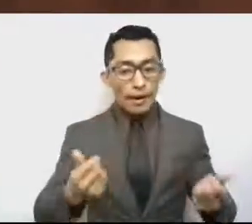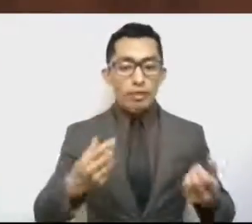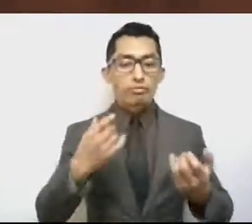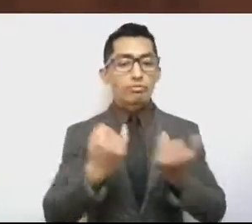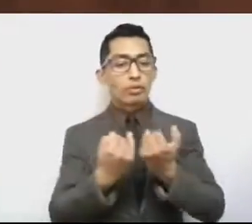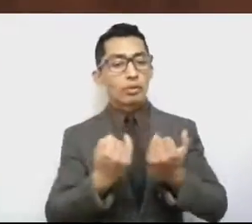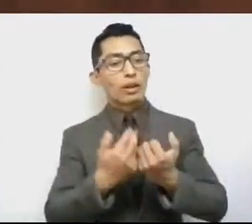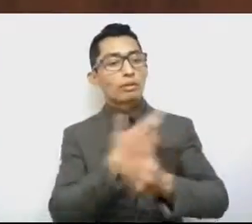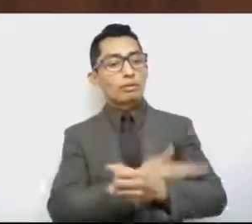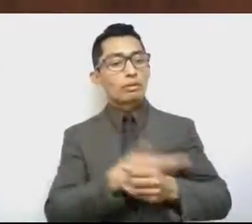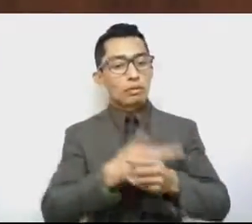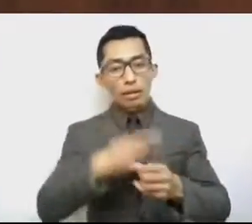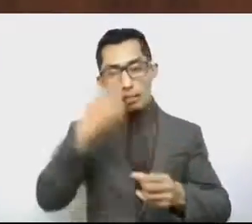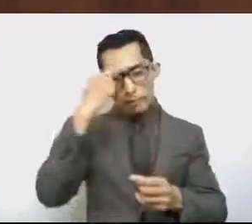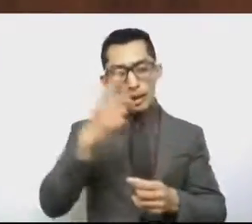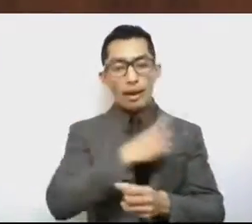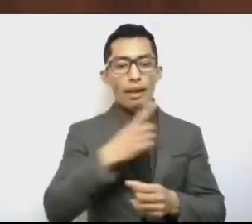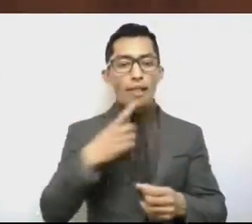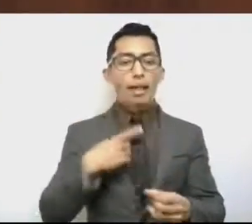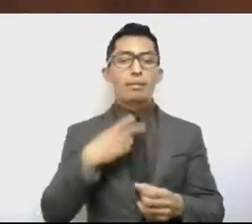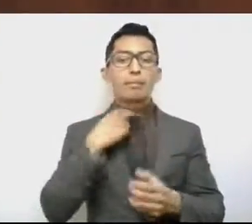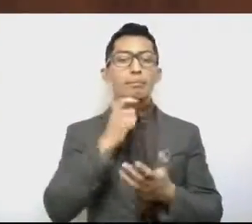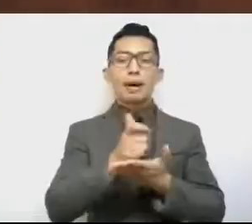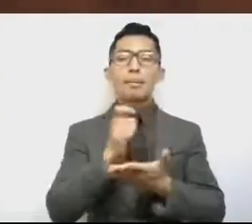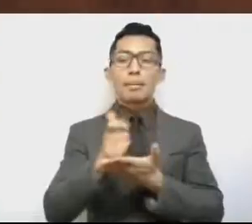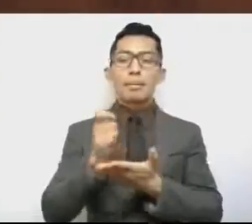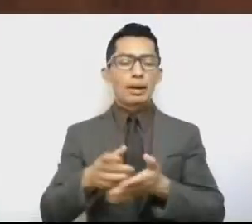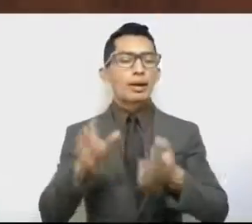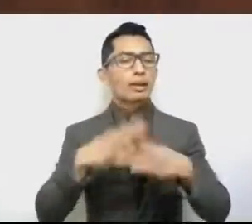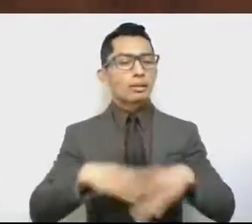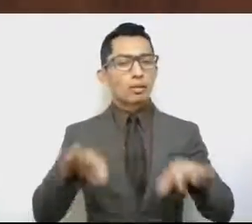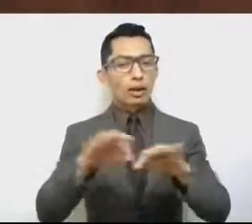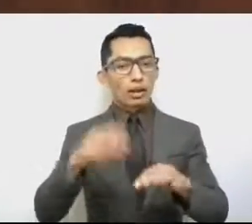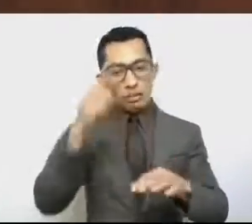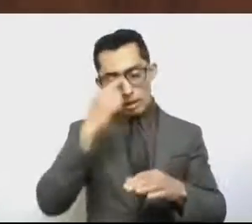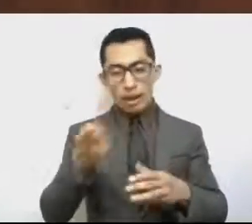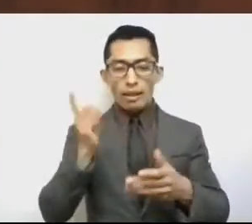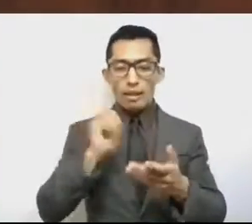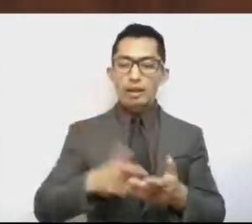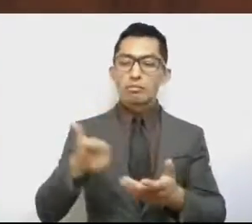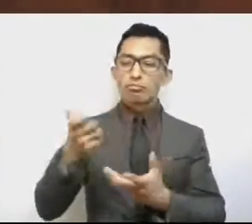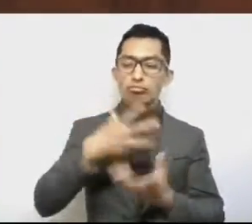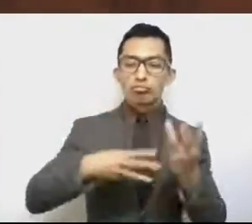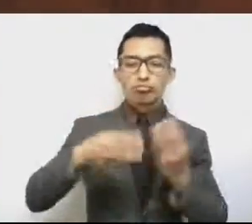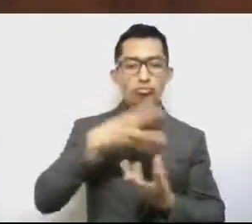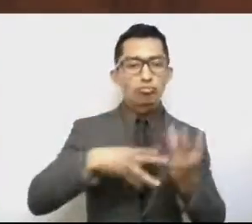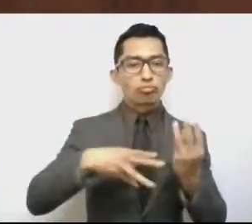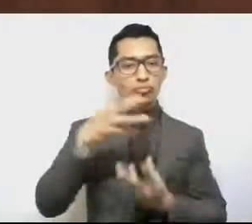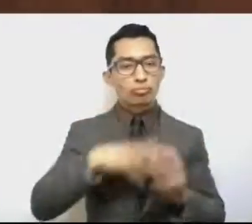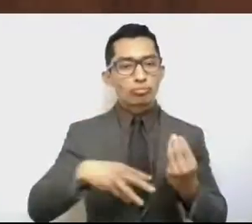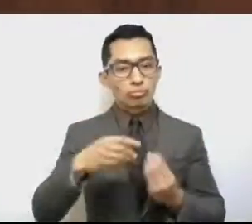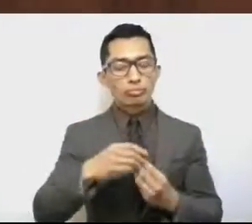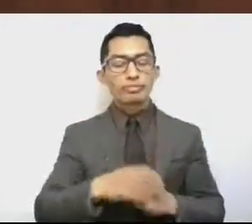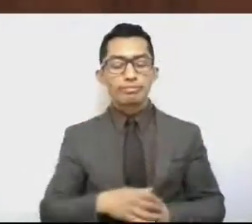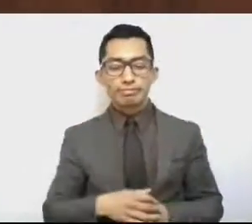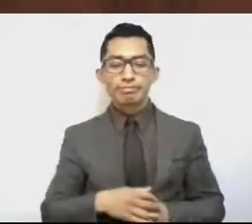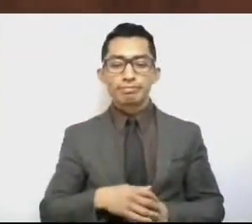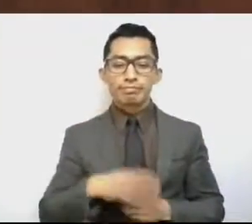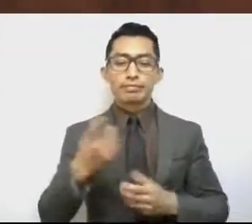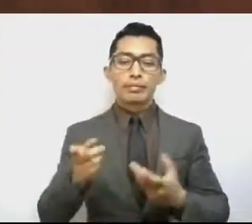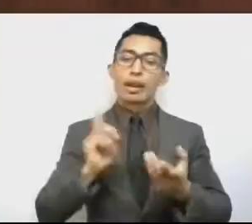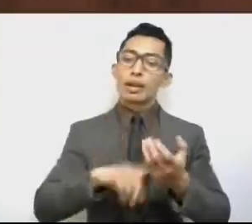deuda son pilares fundamentales para el equilibrio presupuestal logrado en esta Administración.